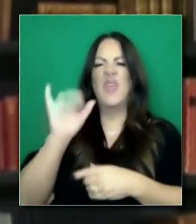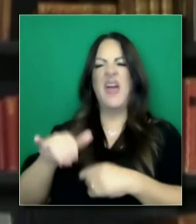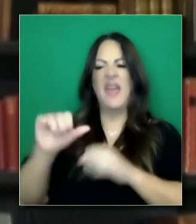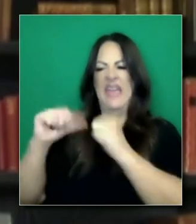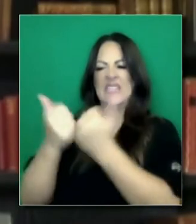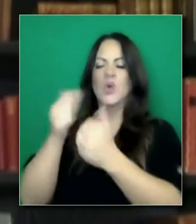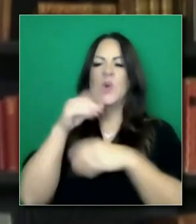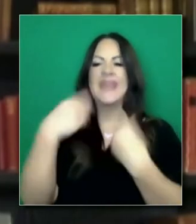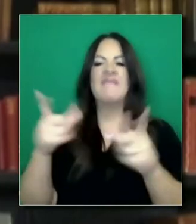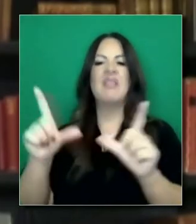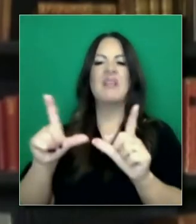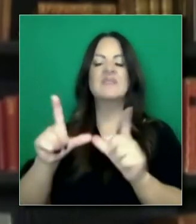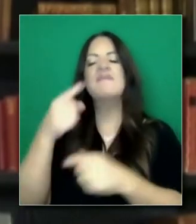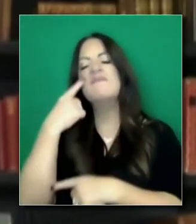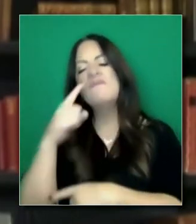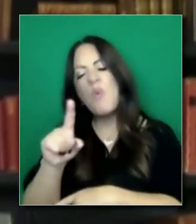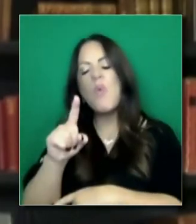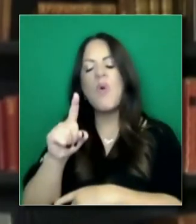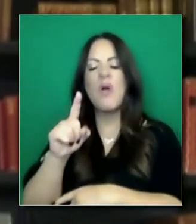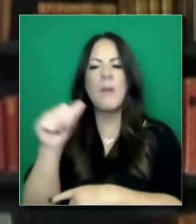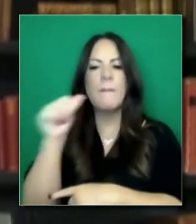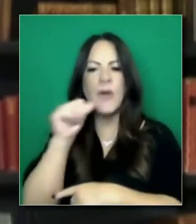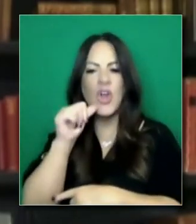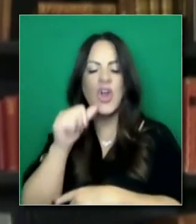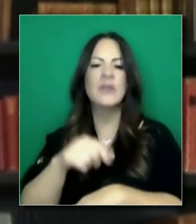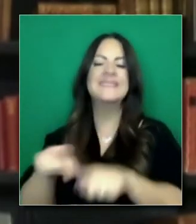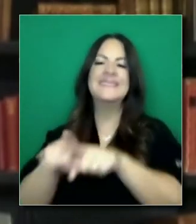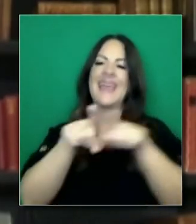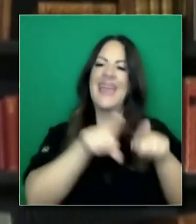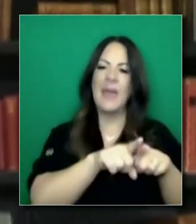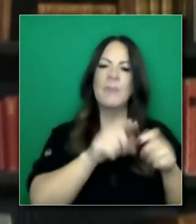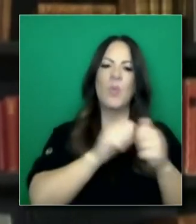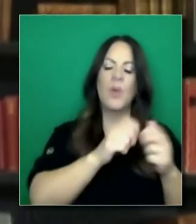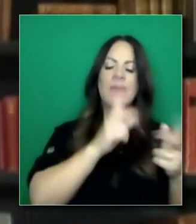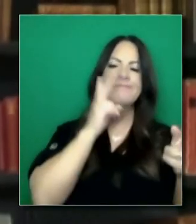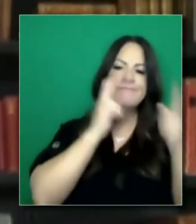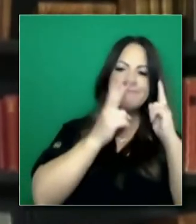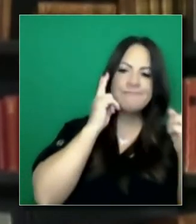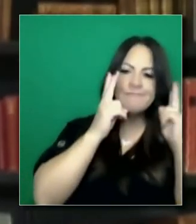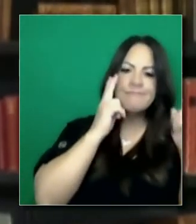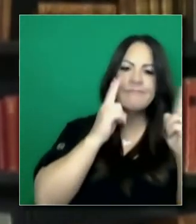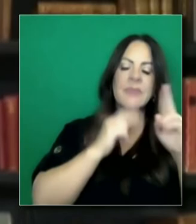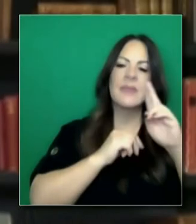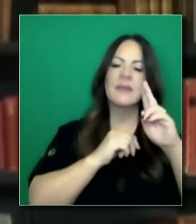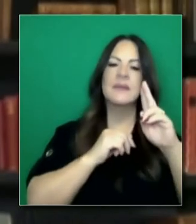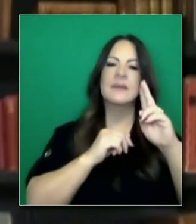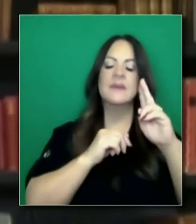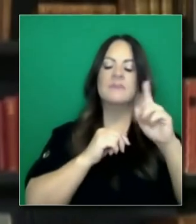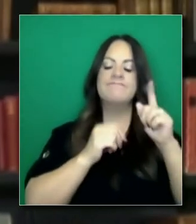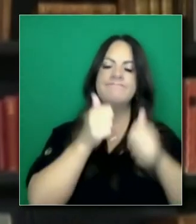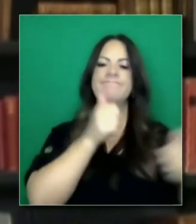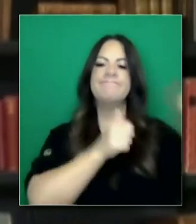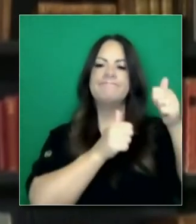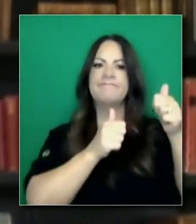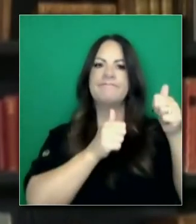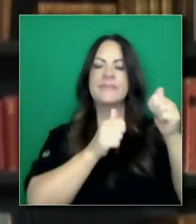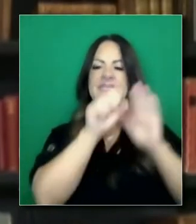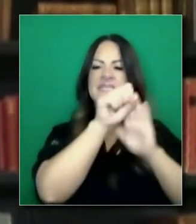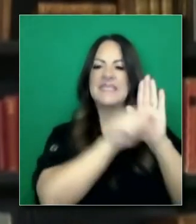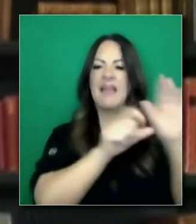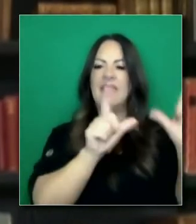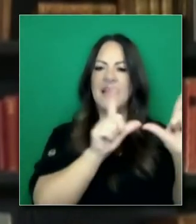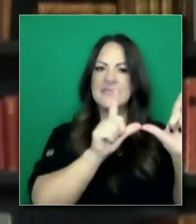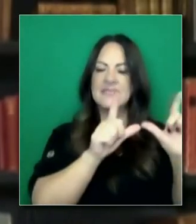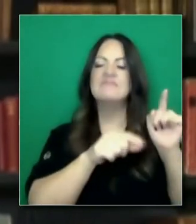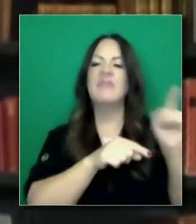control de alcohol y bebidas. También otros miembros del gobierno federal y estatal se han